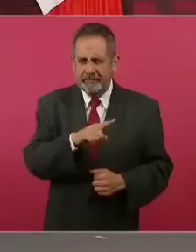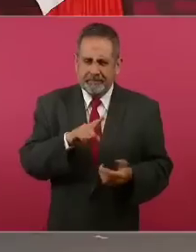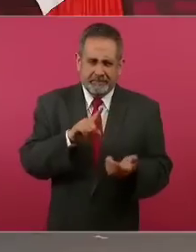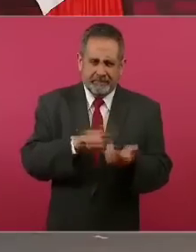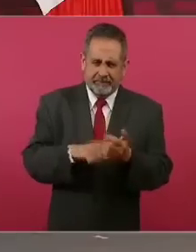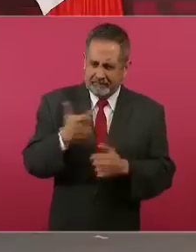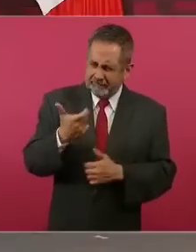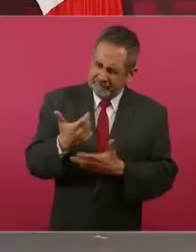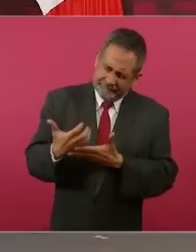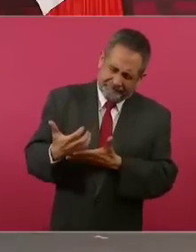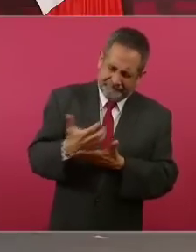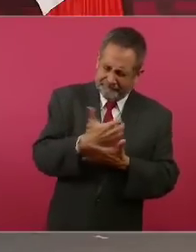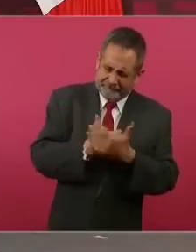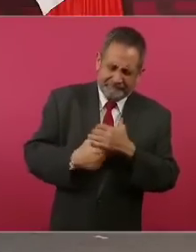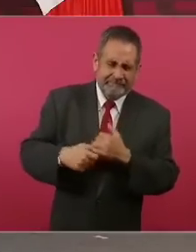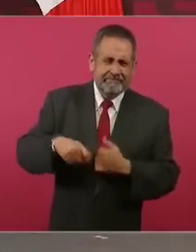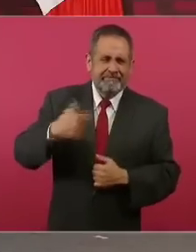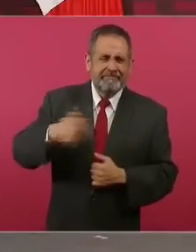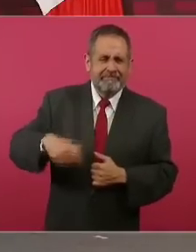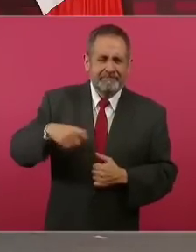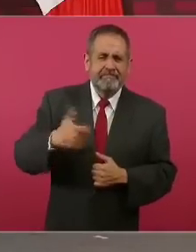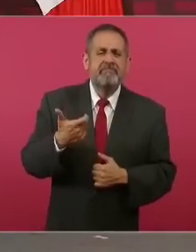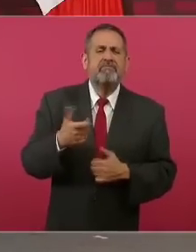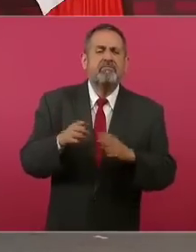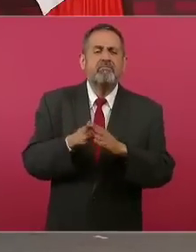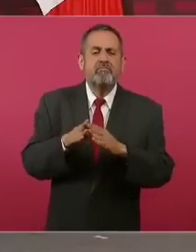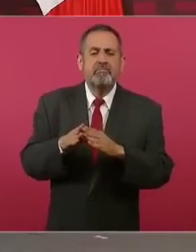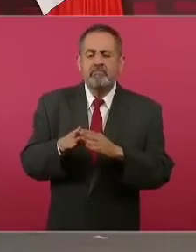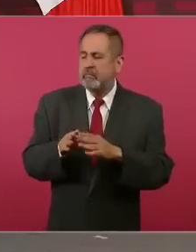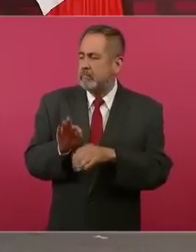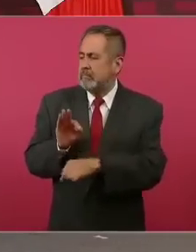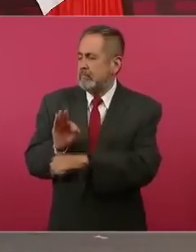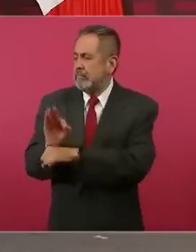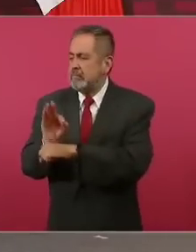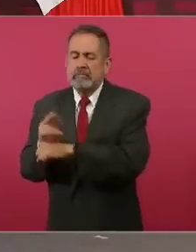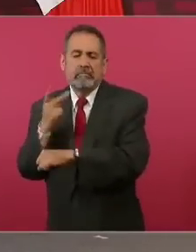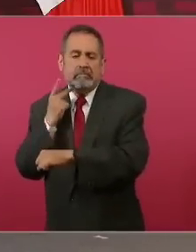con el tráfico de influencias.